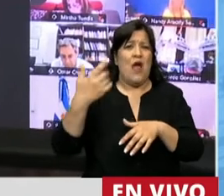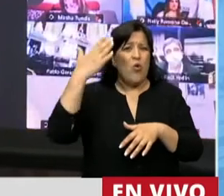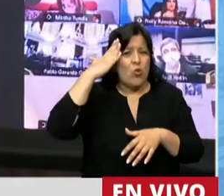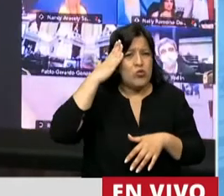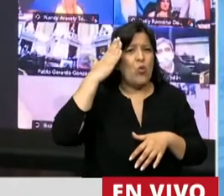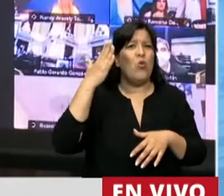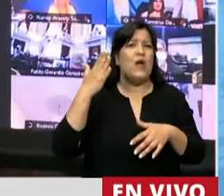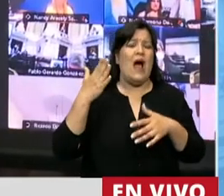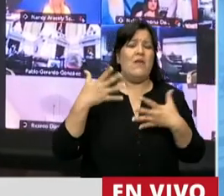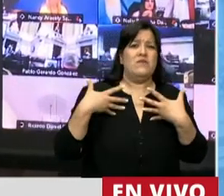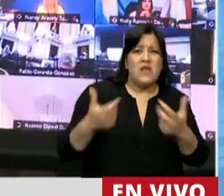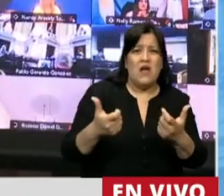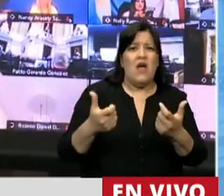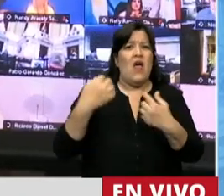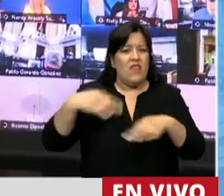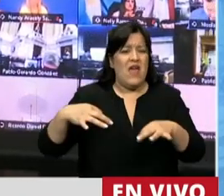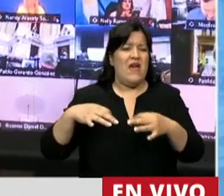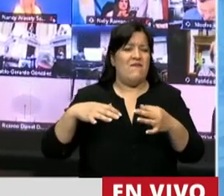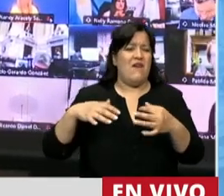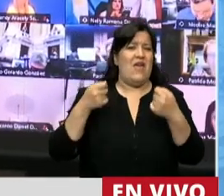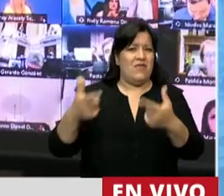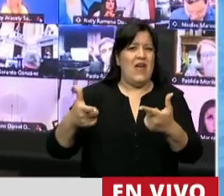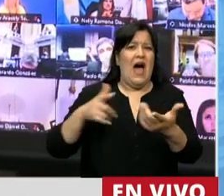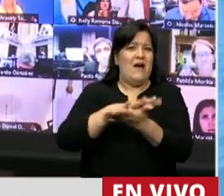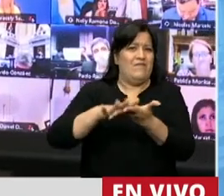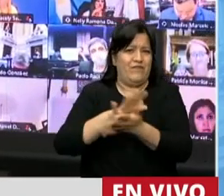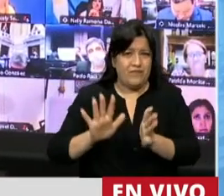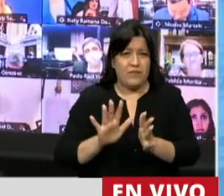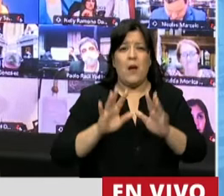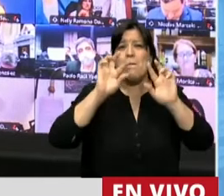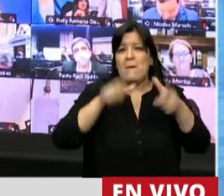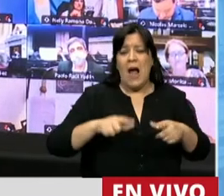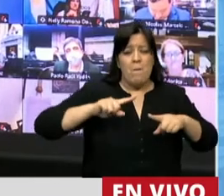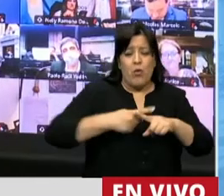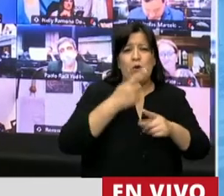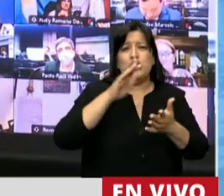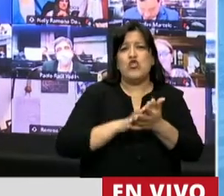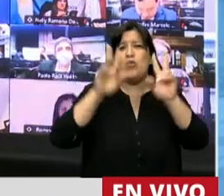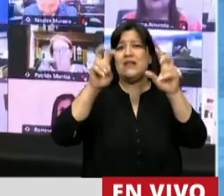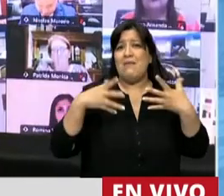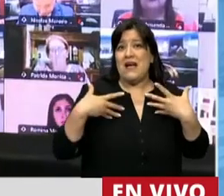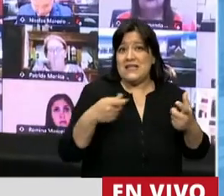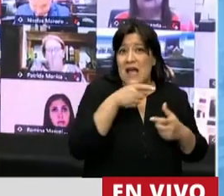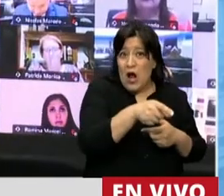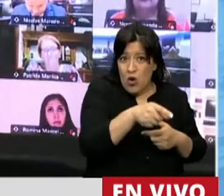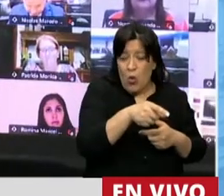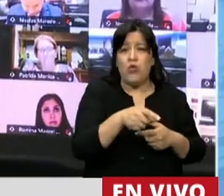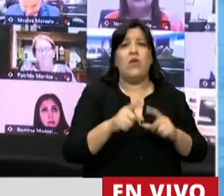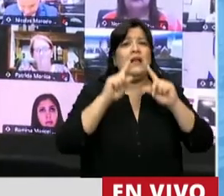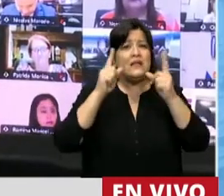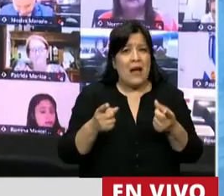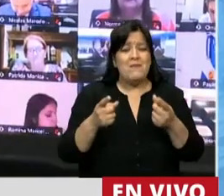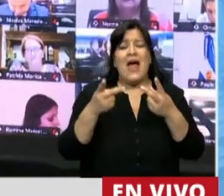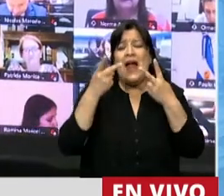y sanitarias. En lo que hace a las políticas públicas en materia de salud, el reconocimiento